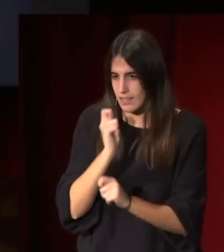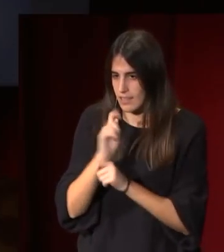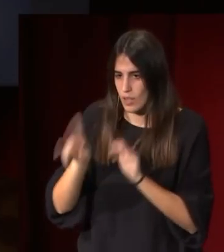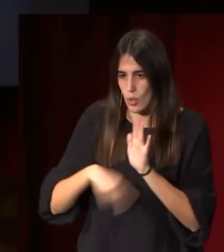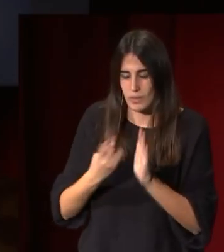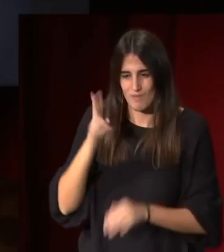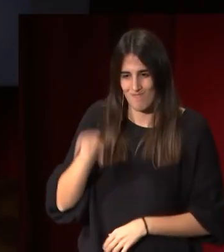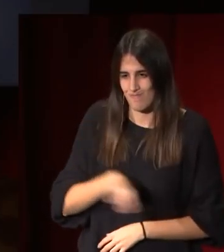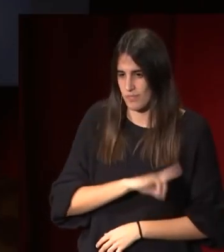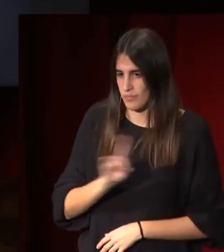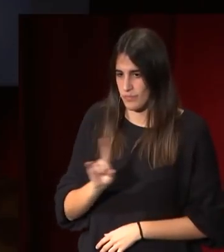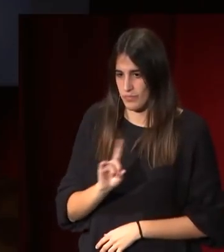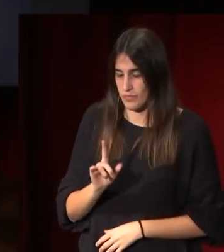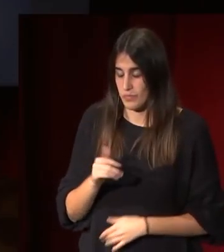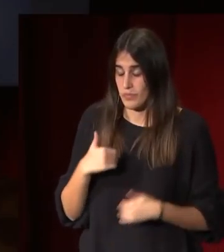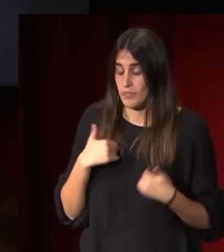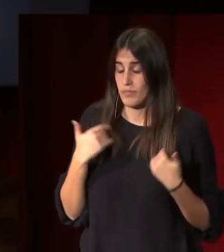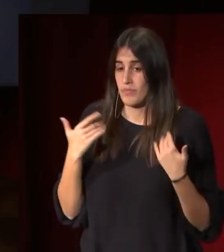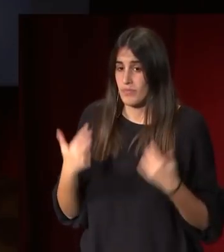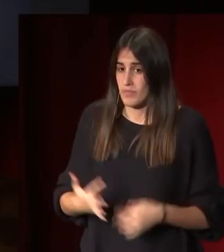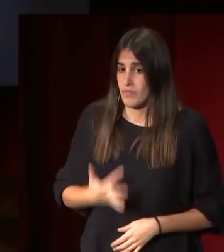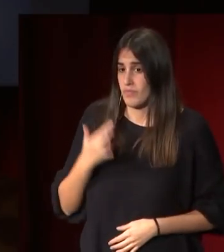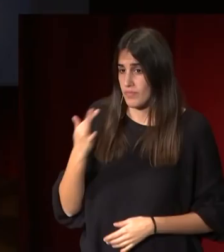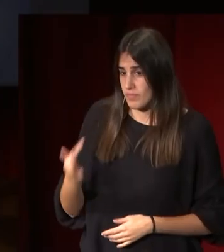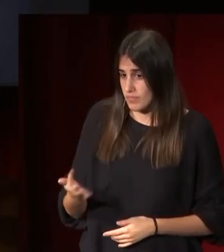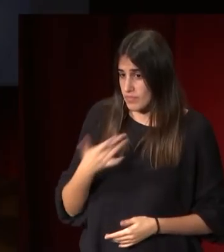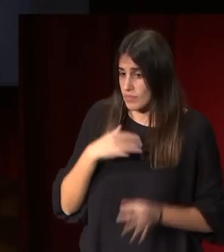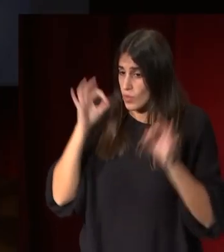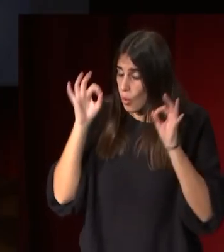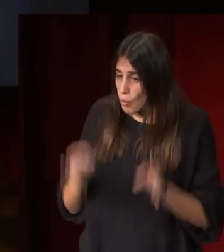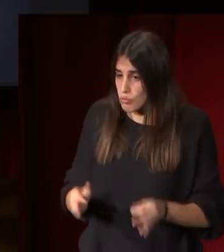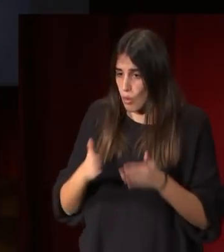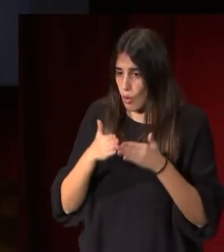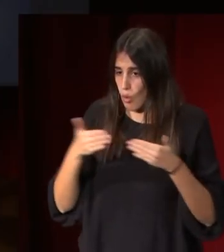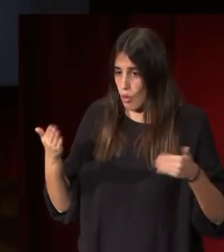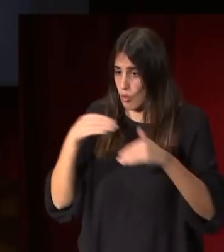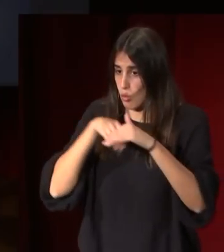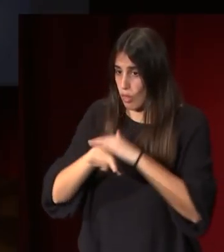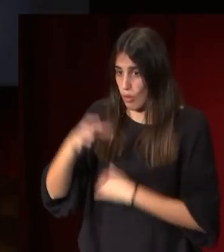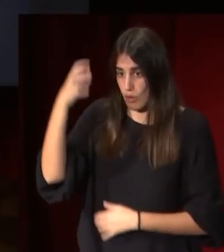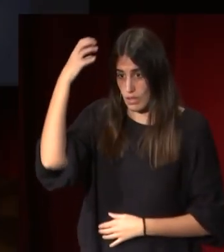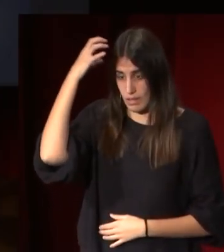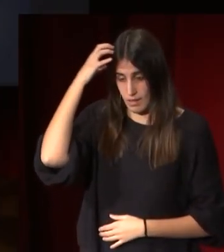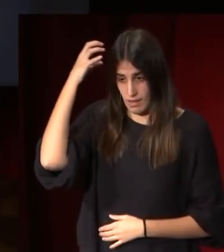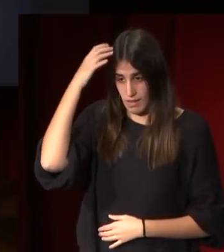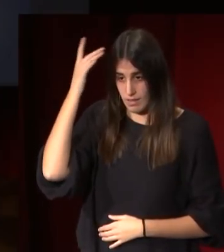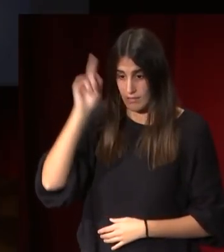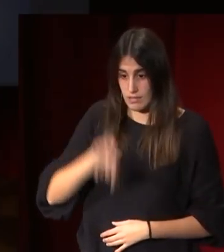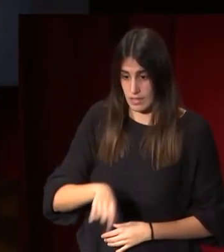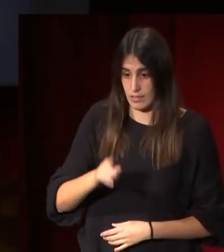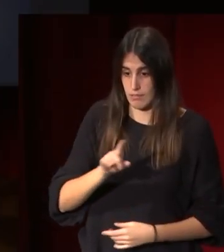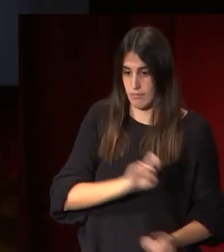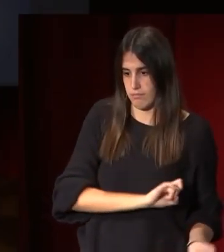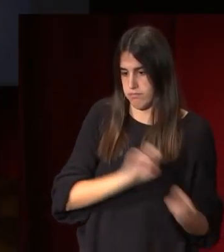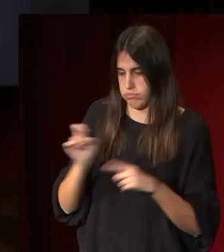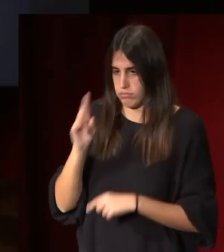hecho bueno pues llegó a la a la colección real y de ahí pasó al Museo